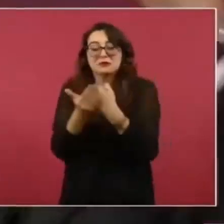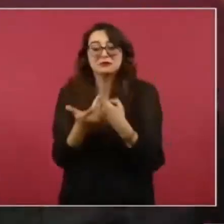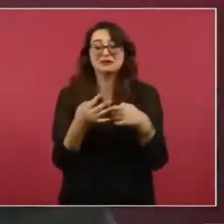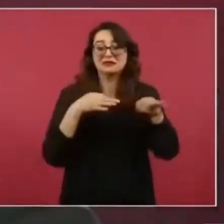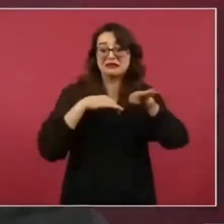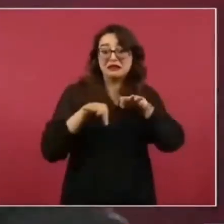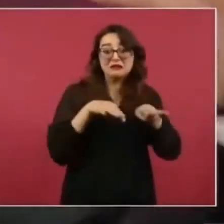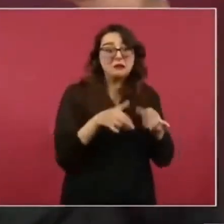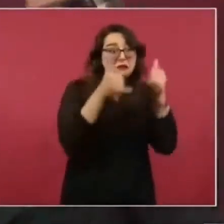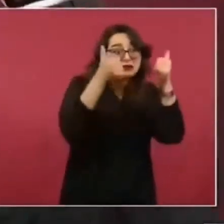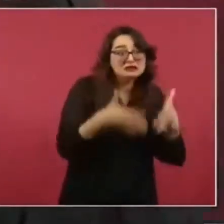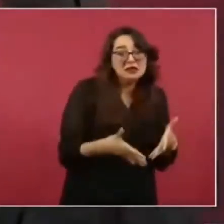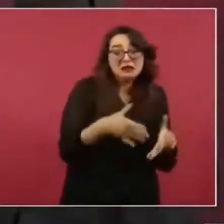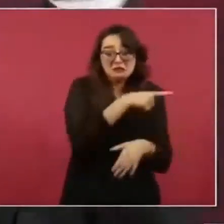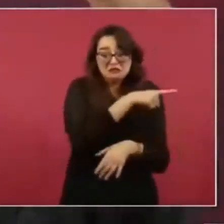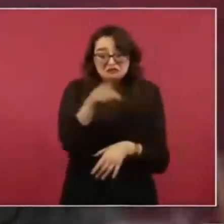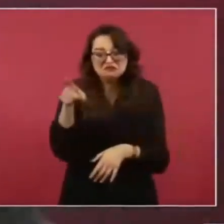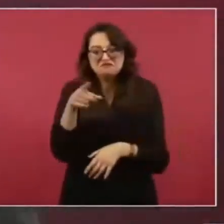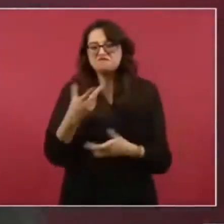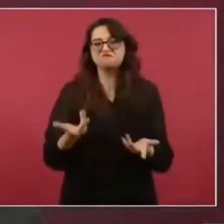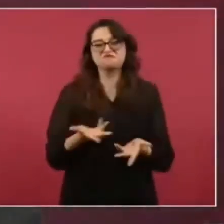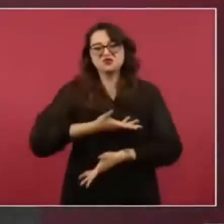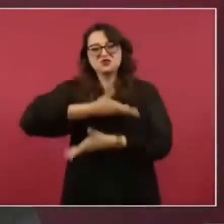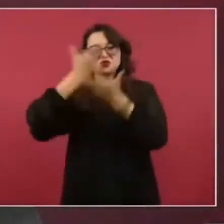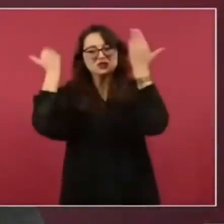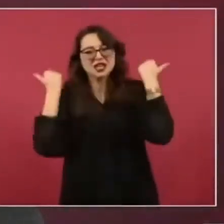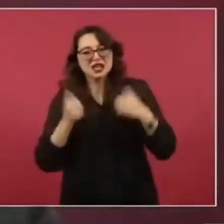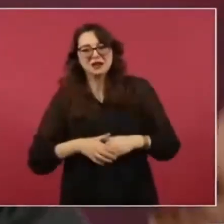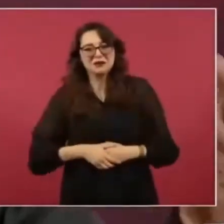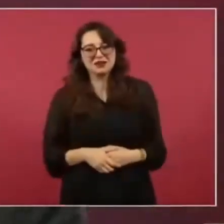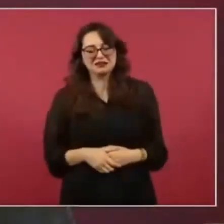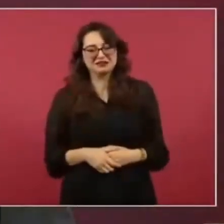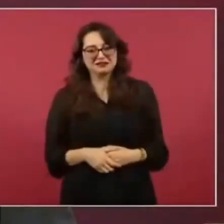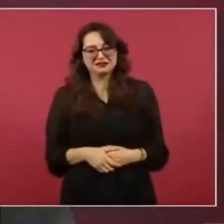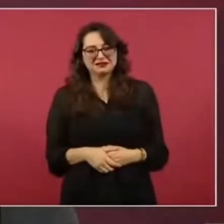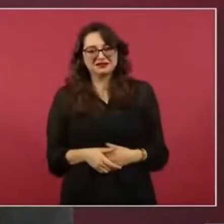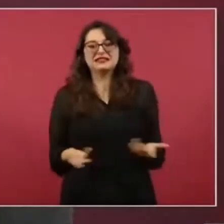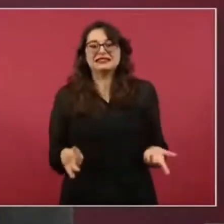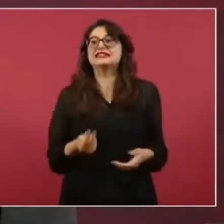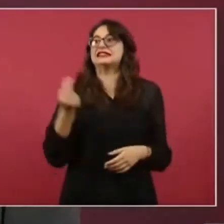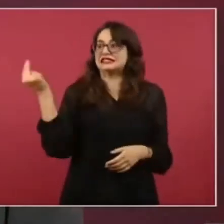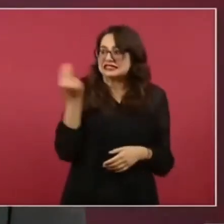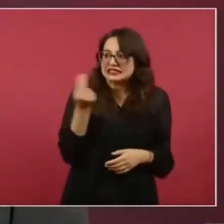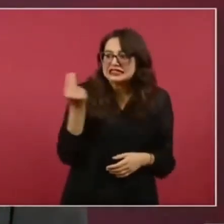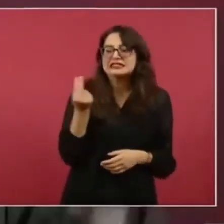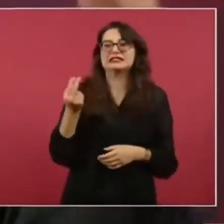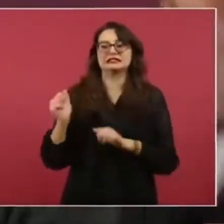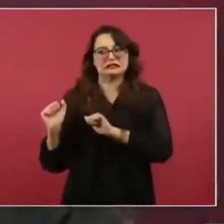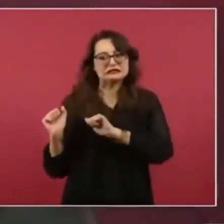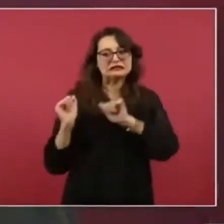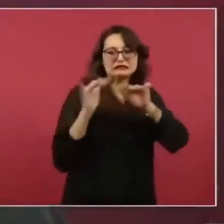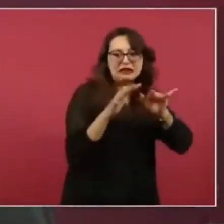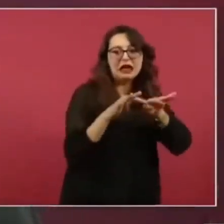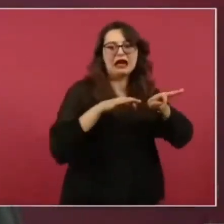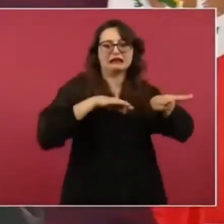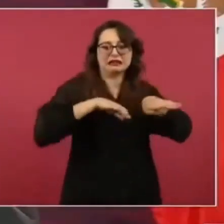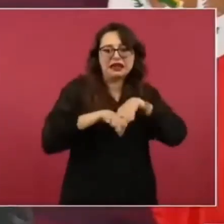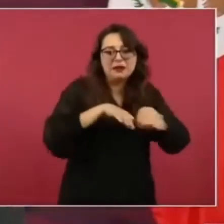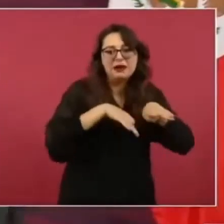Entonces, ¿cuál es nuestro planteamiento? Vamos a ordenar el flujo migratorio. Primero,